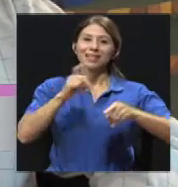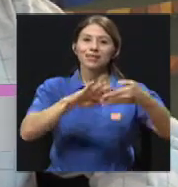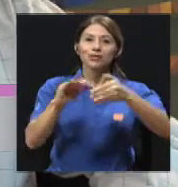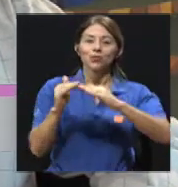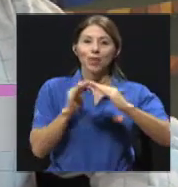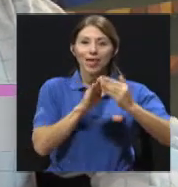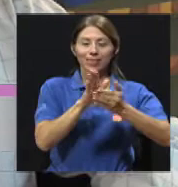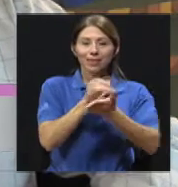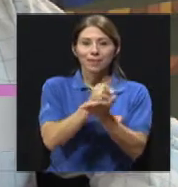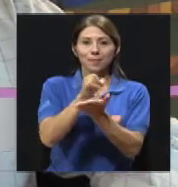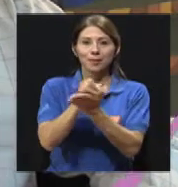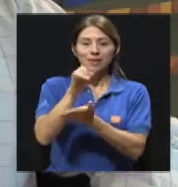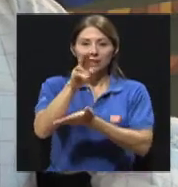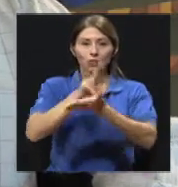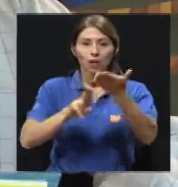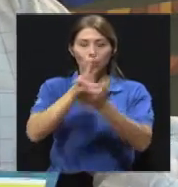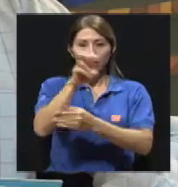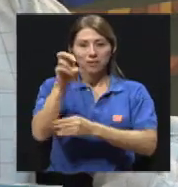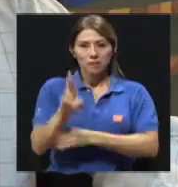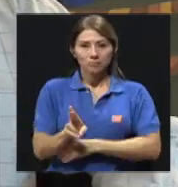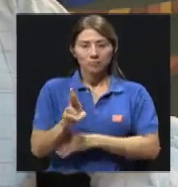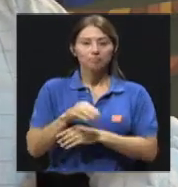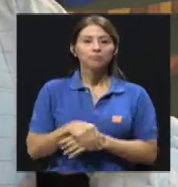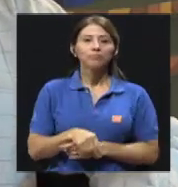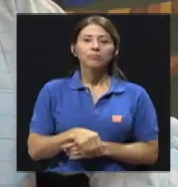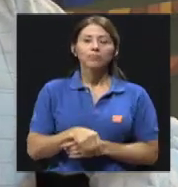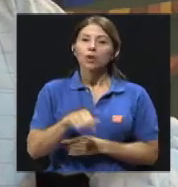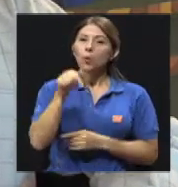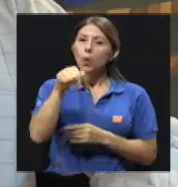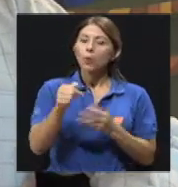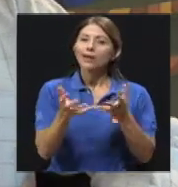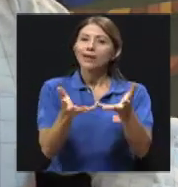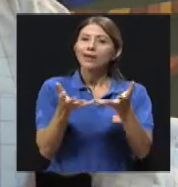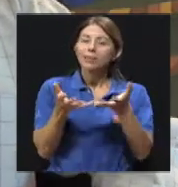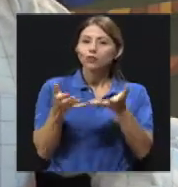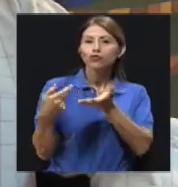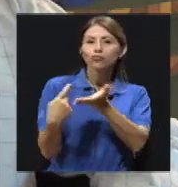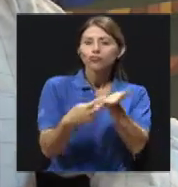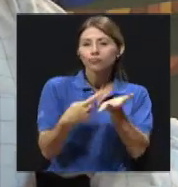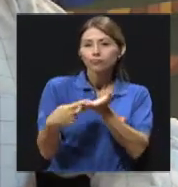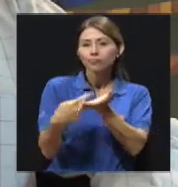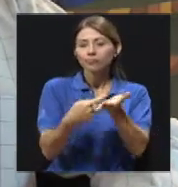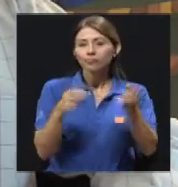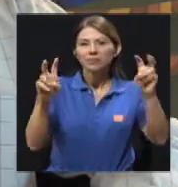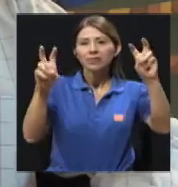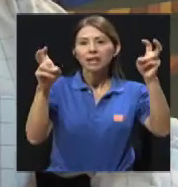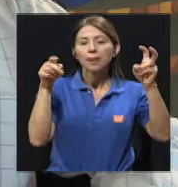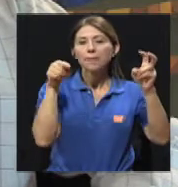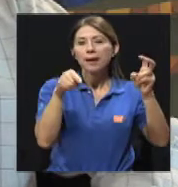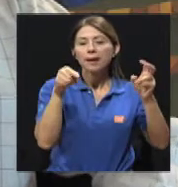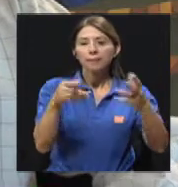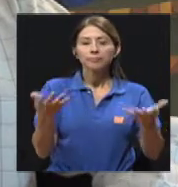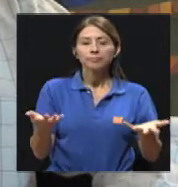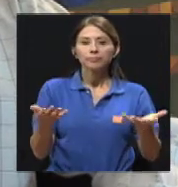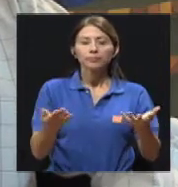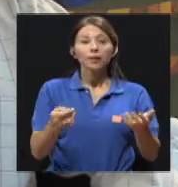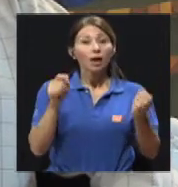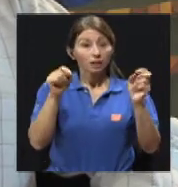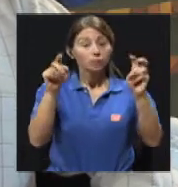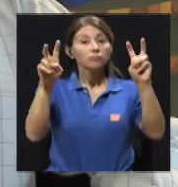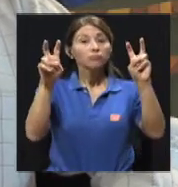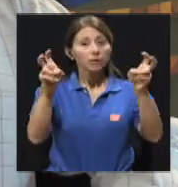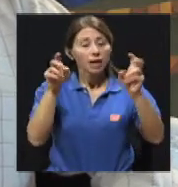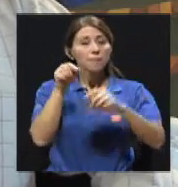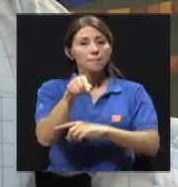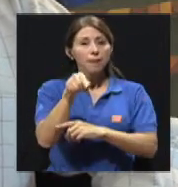Universidad de Costa Rica. El tema que hoy queremos compartirles es un tema